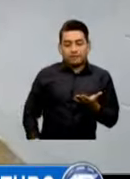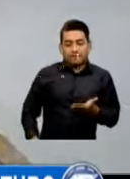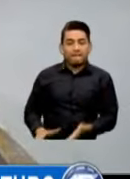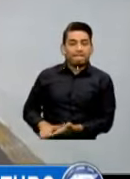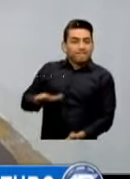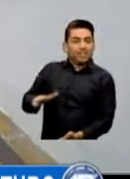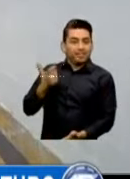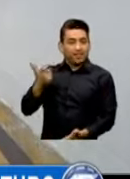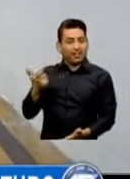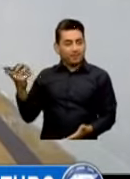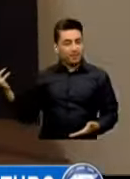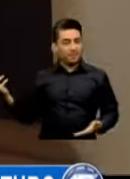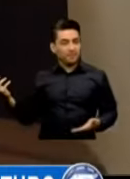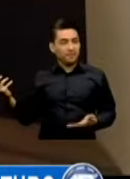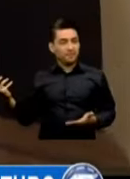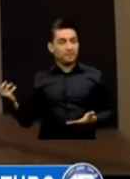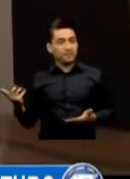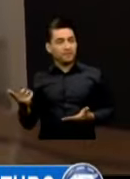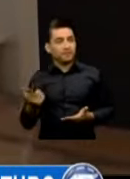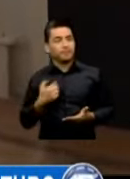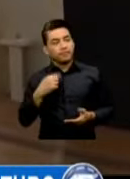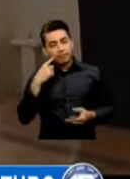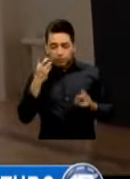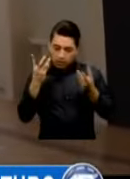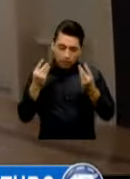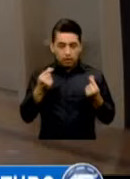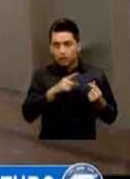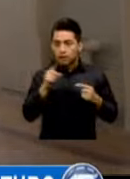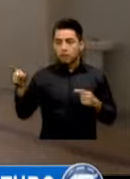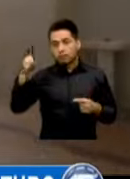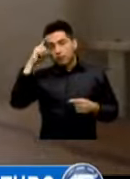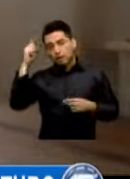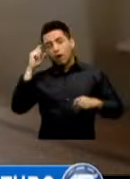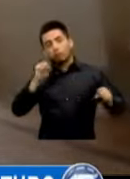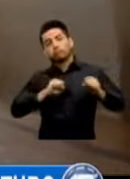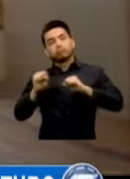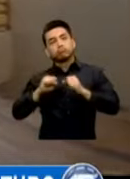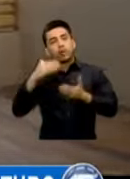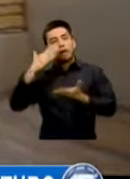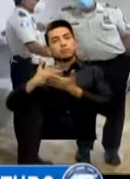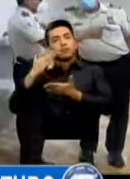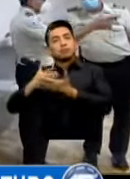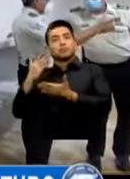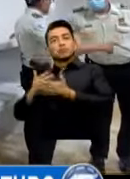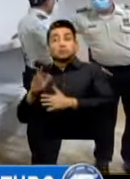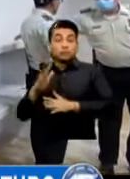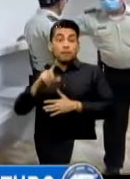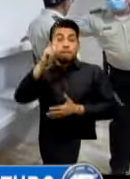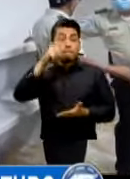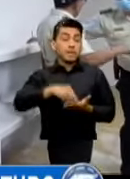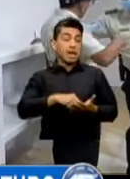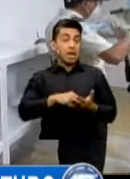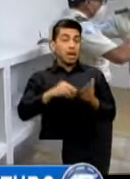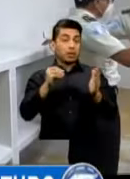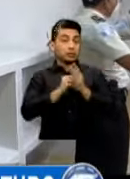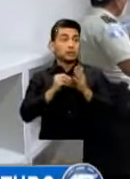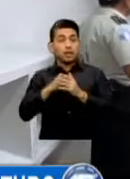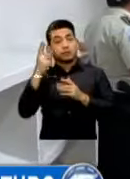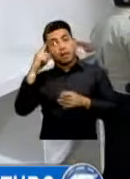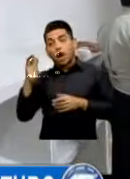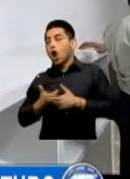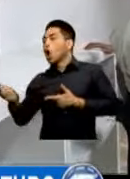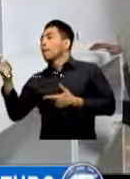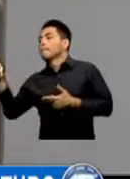Los Policías Hemos Hecho Cálculo Que En Sus Servicios Cada Mes Gastan Más De Mil Que Sales En In Servicios Alimentos